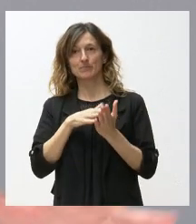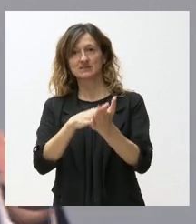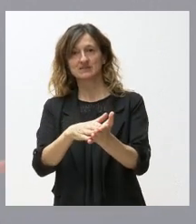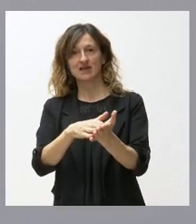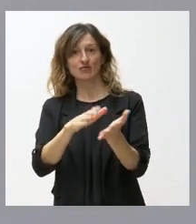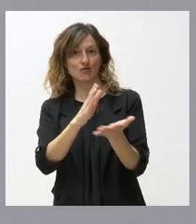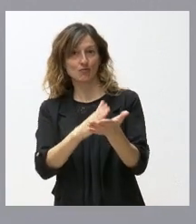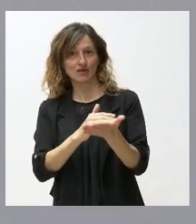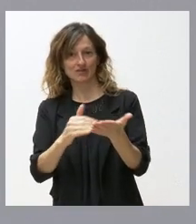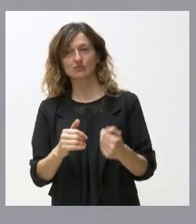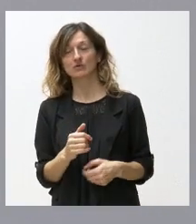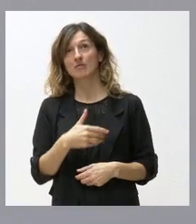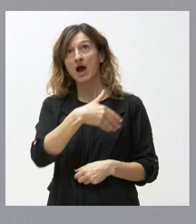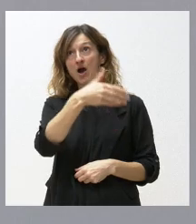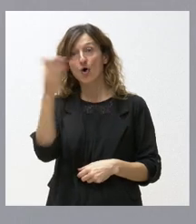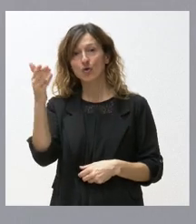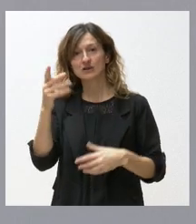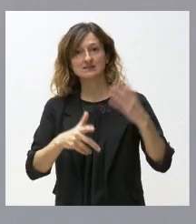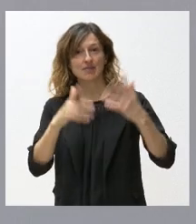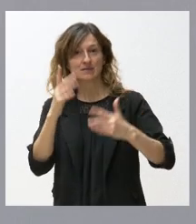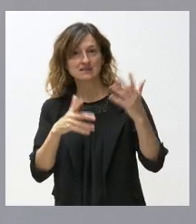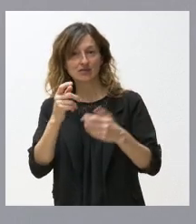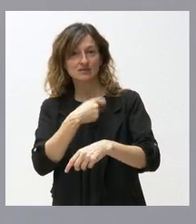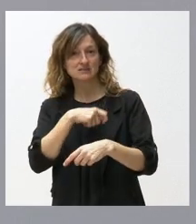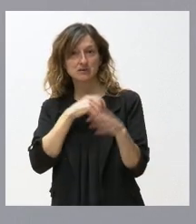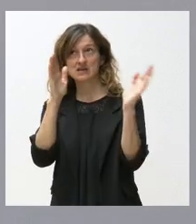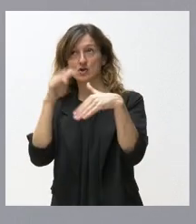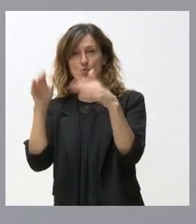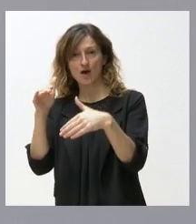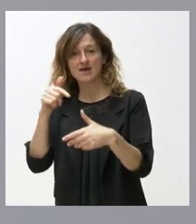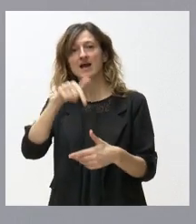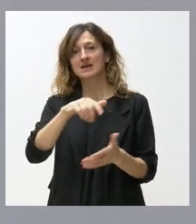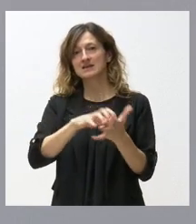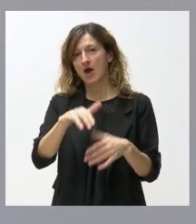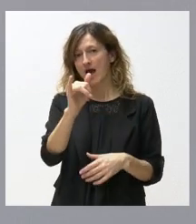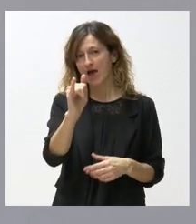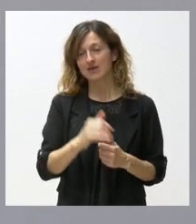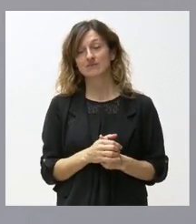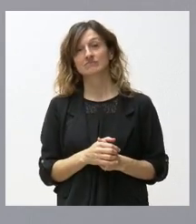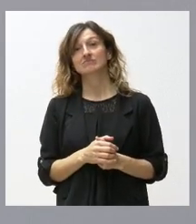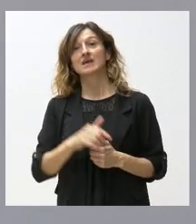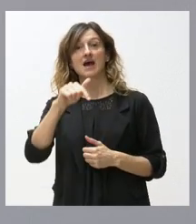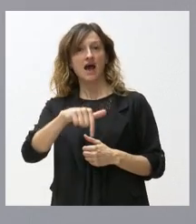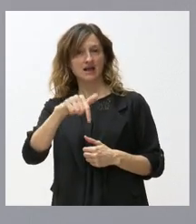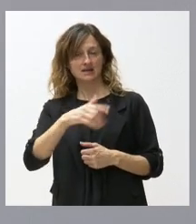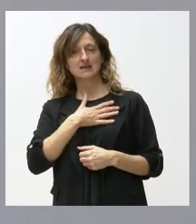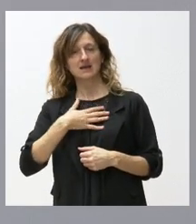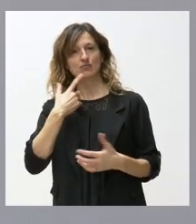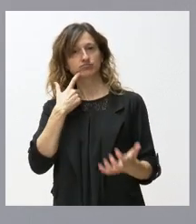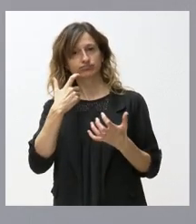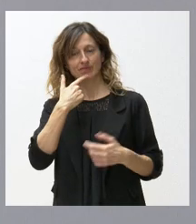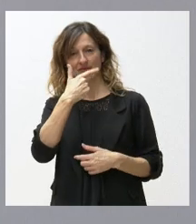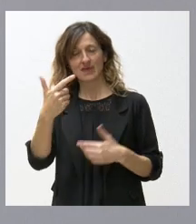hoy en día gran parte de las Administraciones en España y lo tenemos desde Castilla y León. por tanto, desde aquí también queremos manifestar nuestro